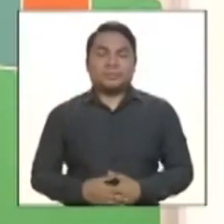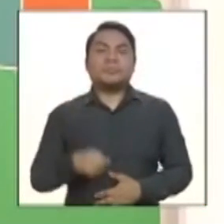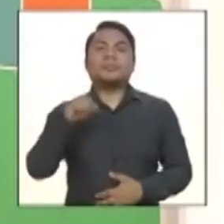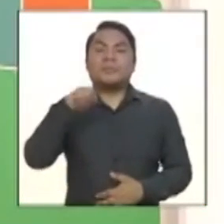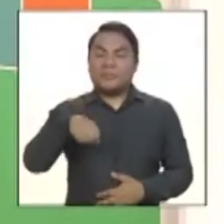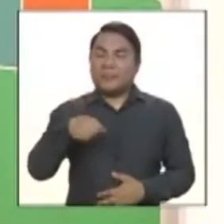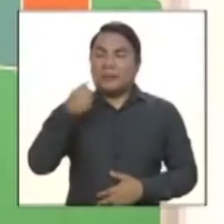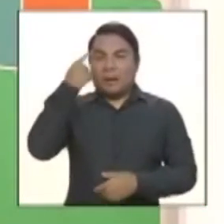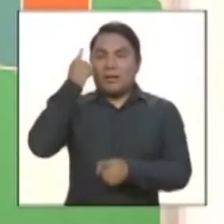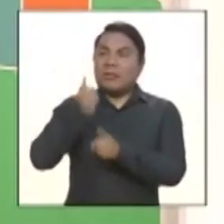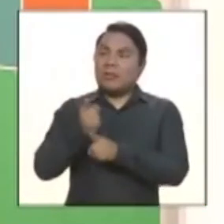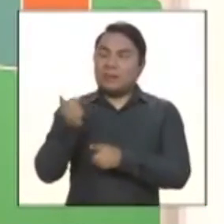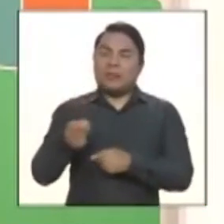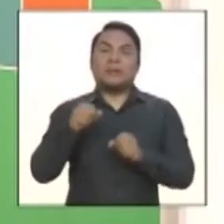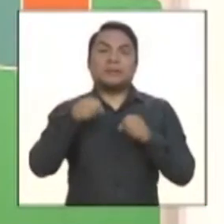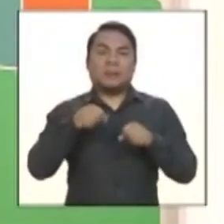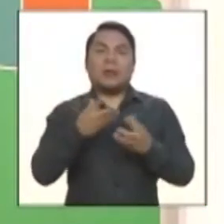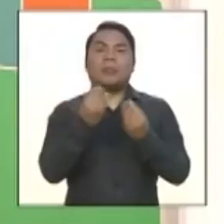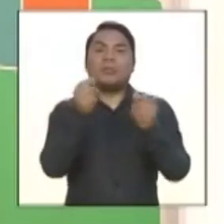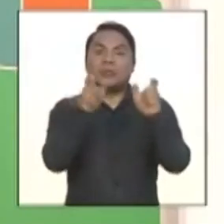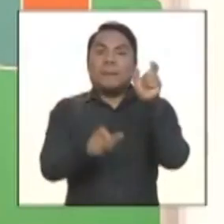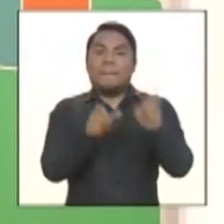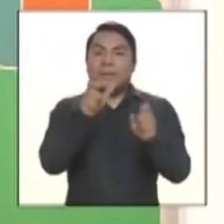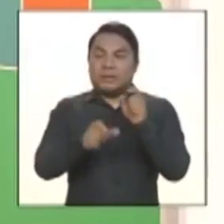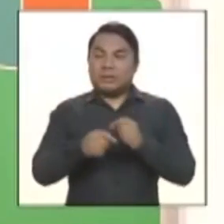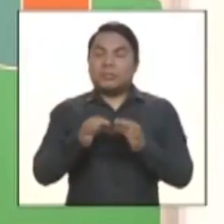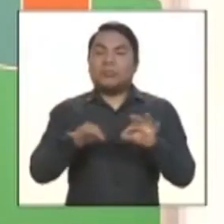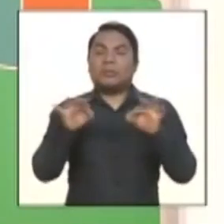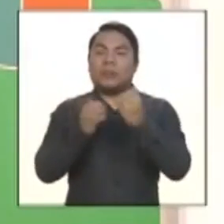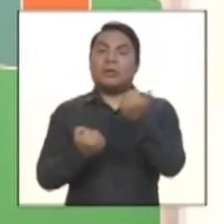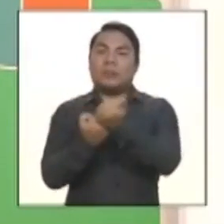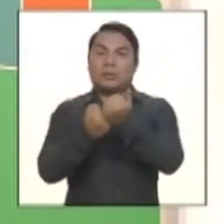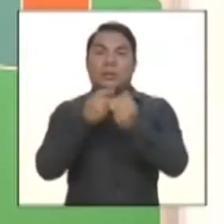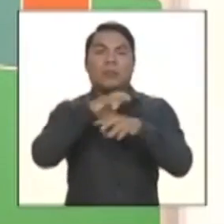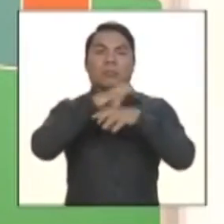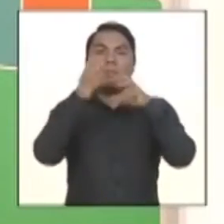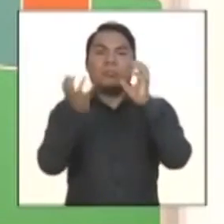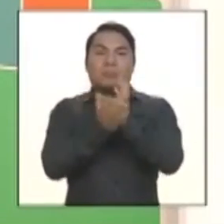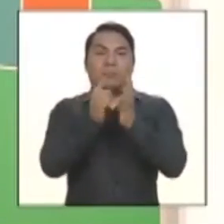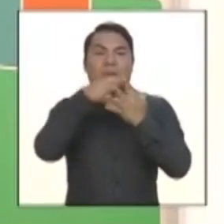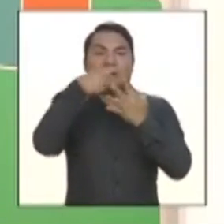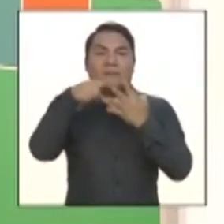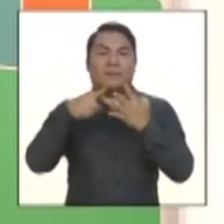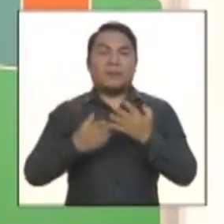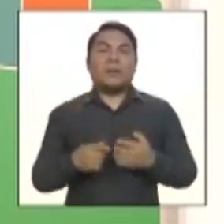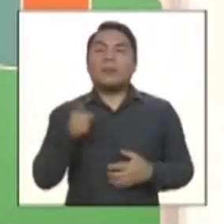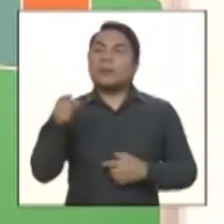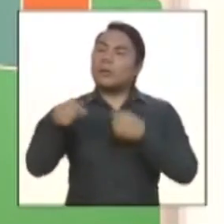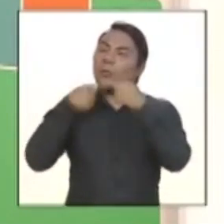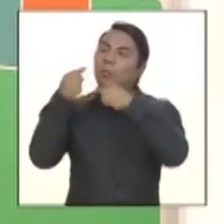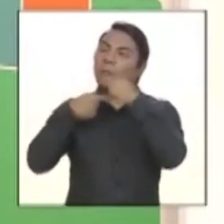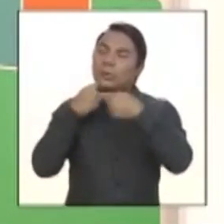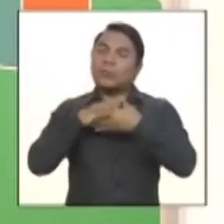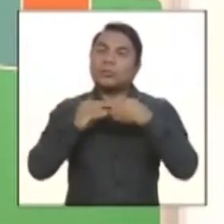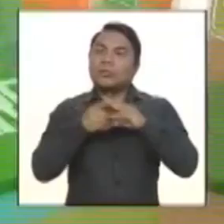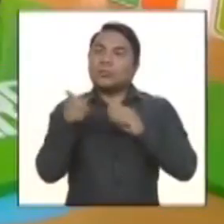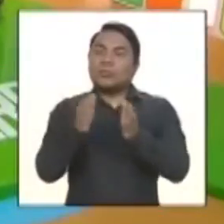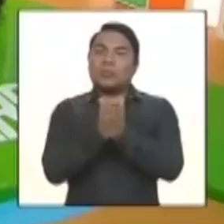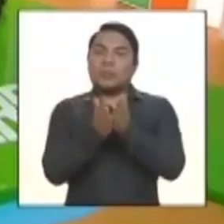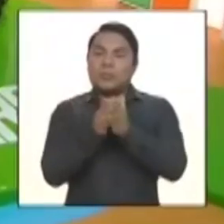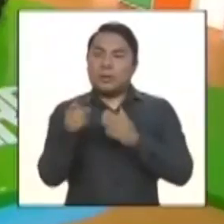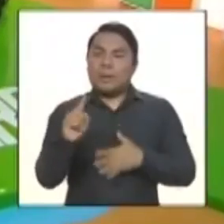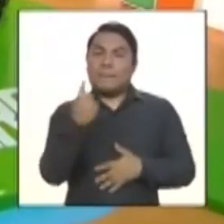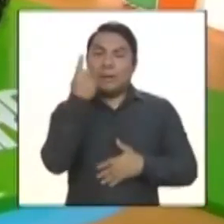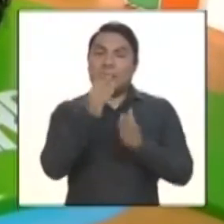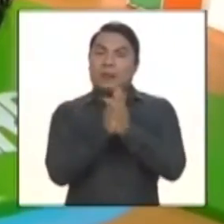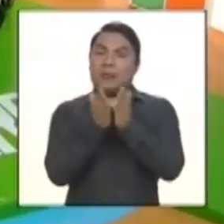que es motor importante en el Perú y en otras partes del mundo, ¿no? Ahora, bueno, cuéntame un poco más acerca de tu libro. Vamos, del primer